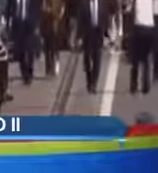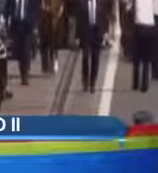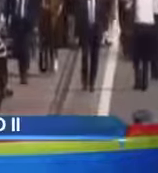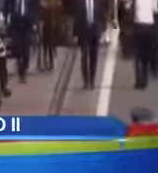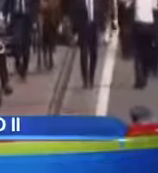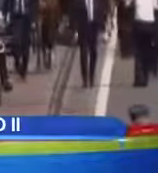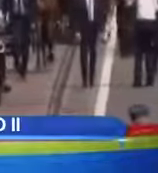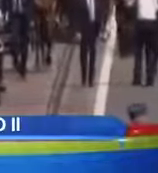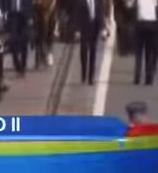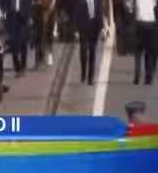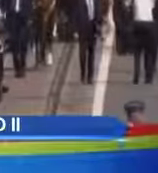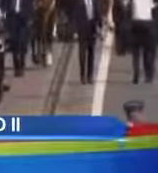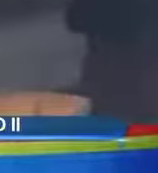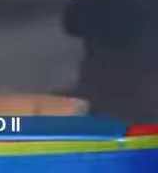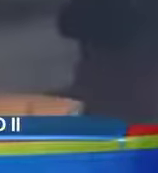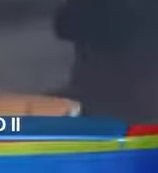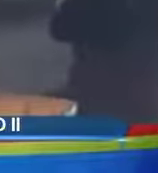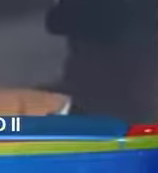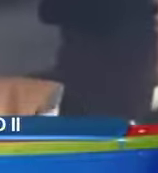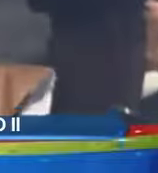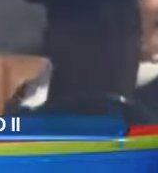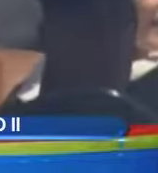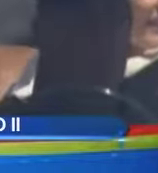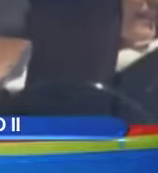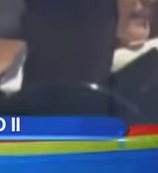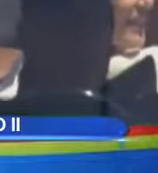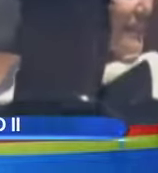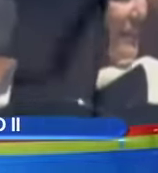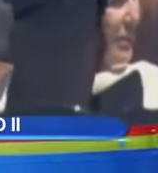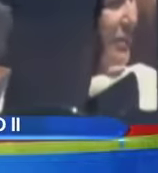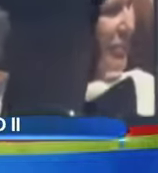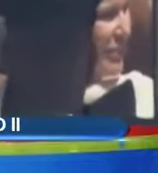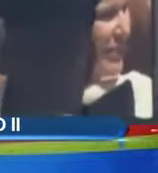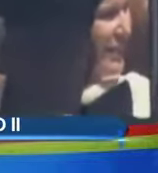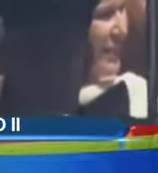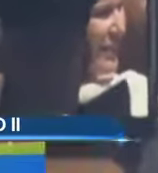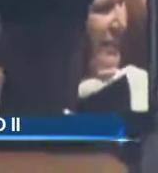Los belgas tienen nuevo monarca, se trata del rey Felipe.